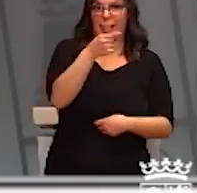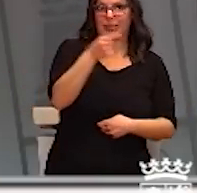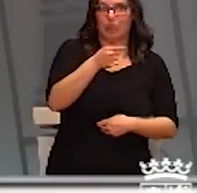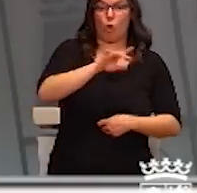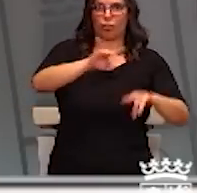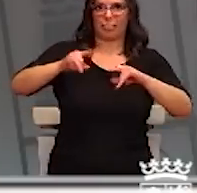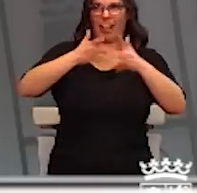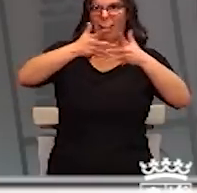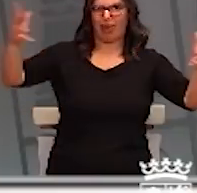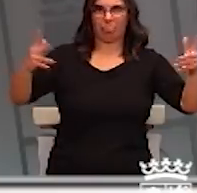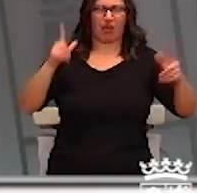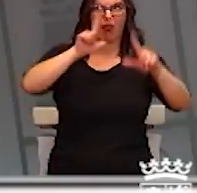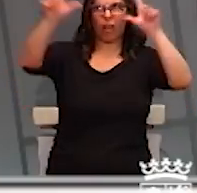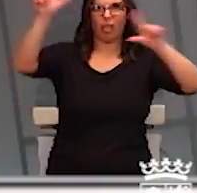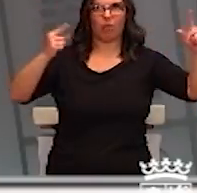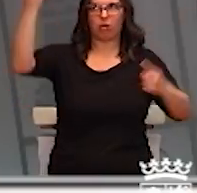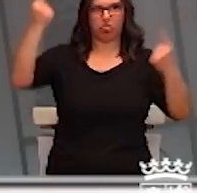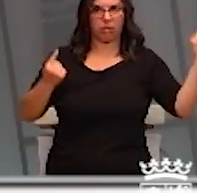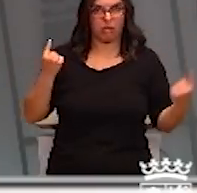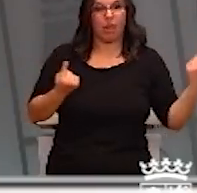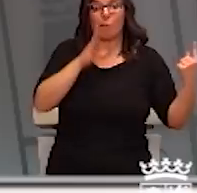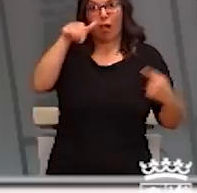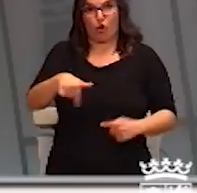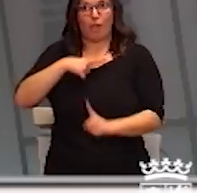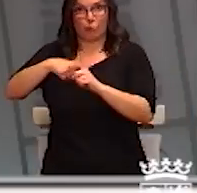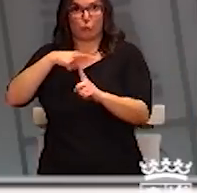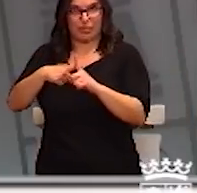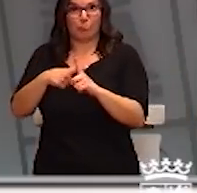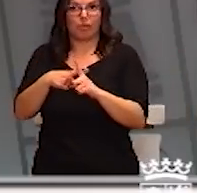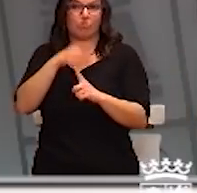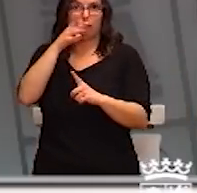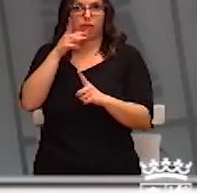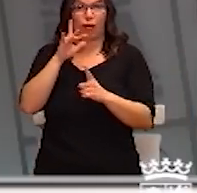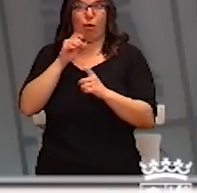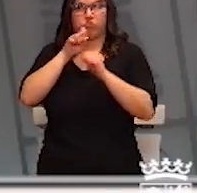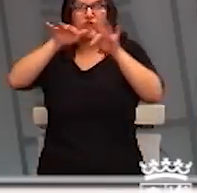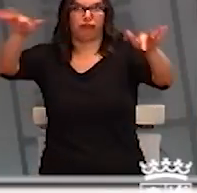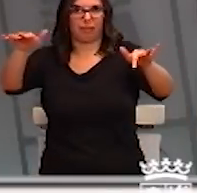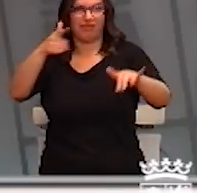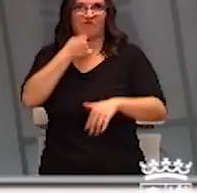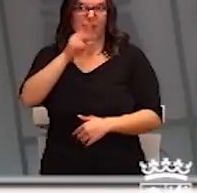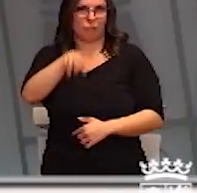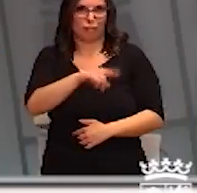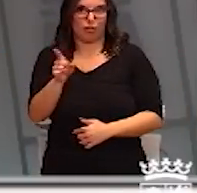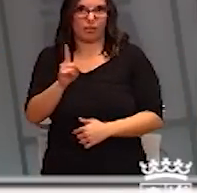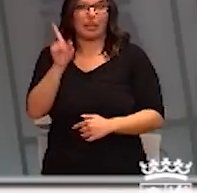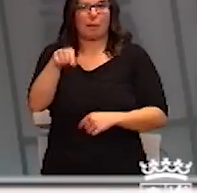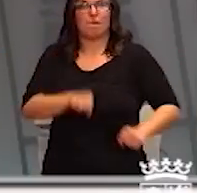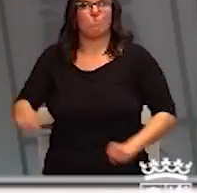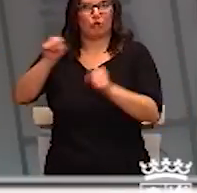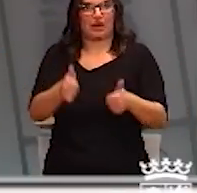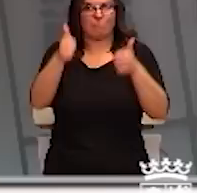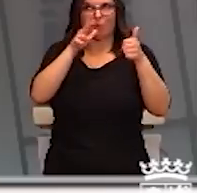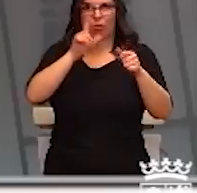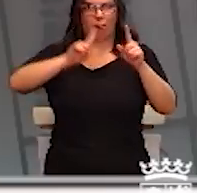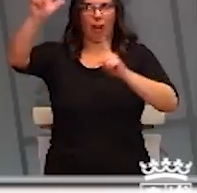ventaja, porque nos ha obligado a tener más camas de UV por población y además nos permite estar más protegidos en una